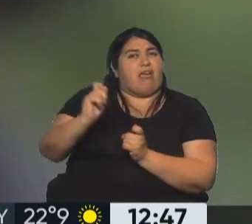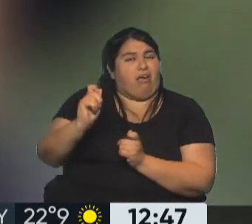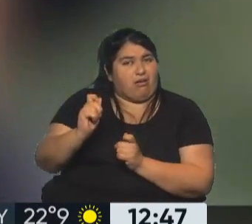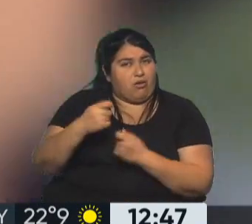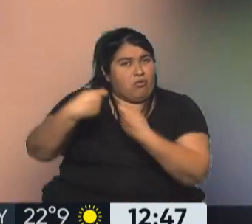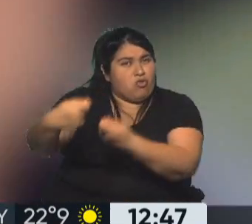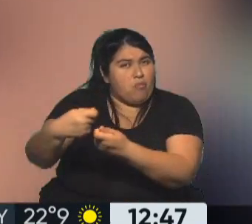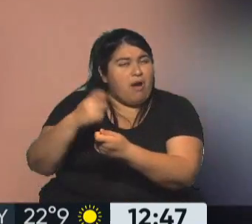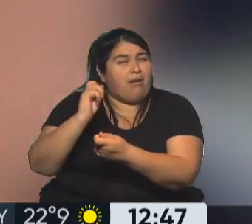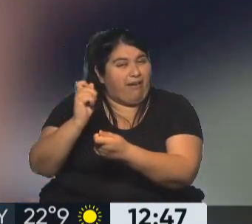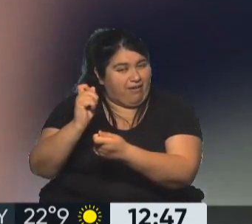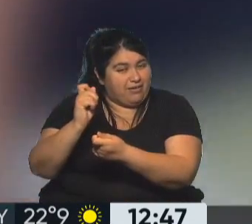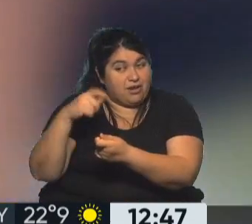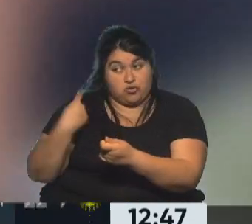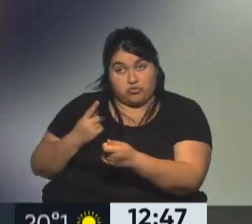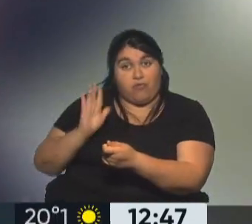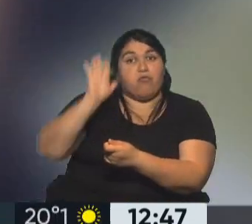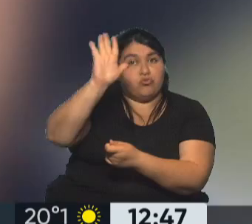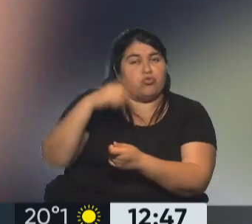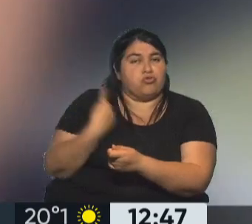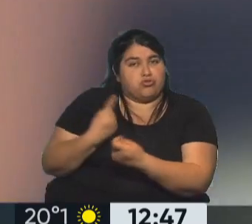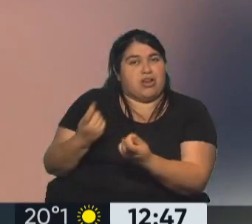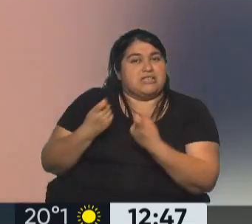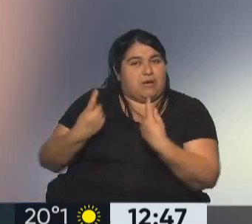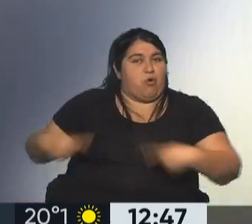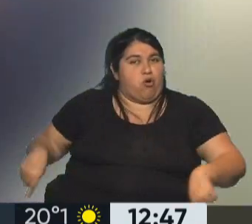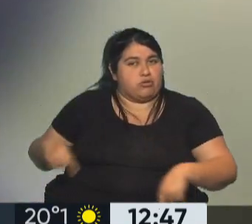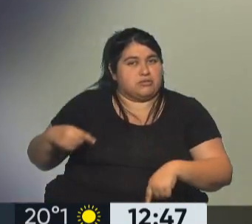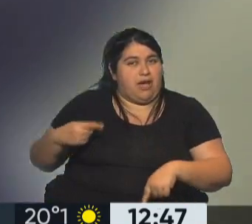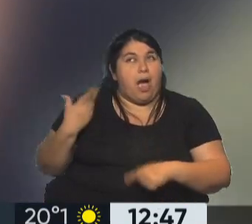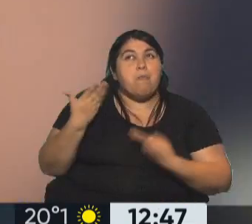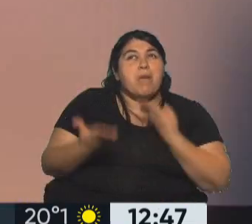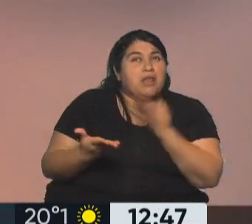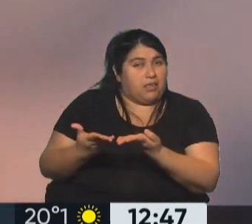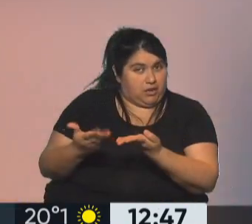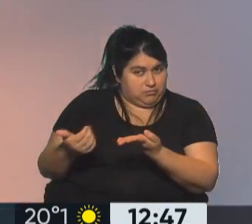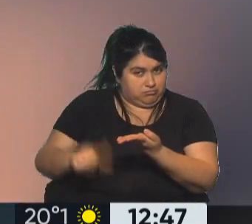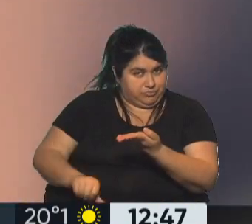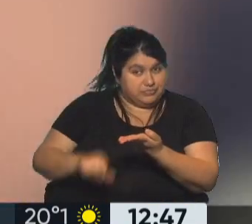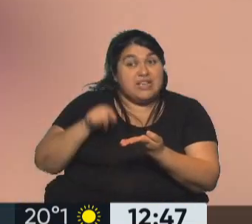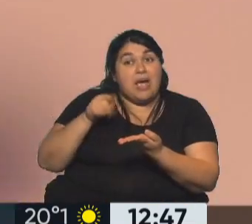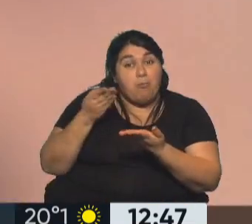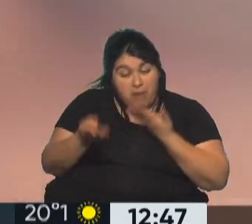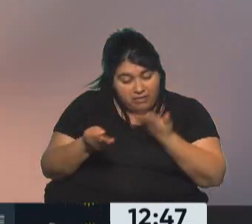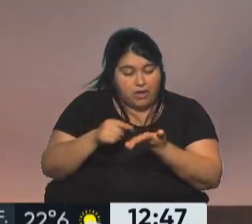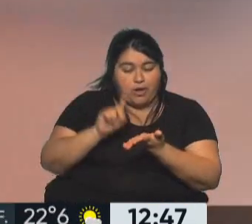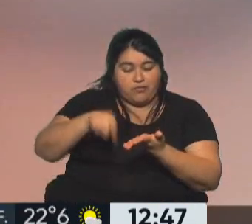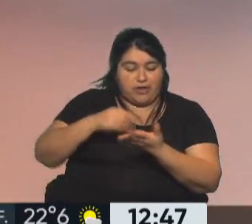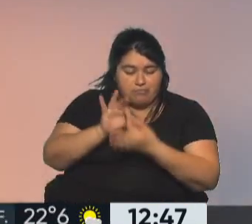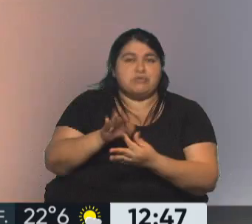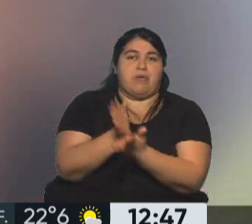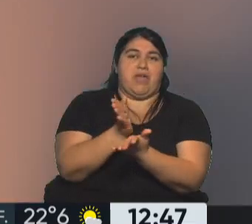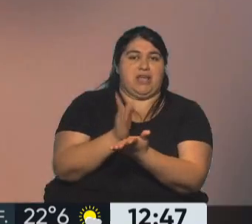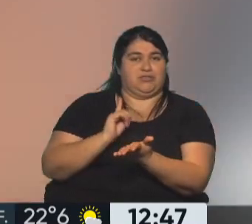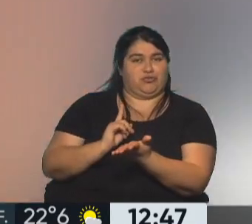Ojo, porque en el futuro vas a necesitar cosas y no vas a poder pedirlas, porque esos son derechos. Y cuando hay una necesidad, hay un